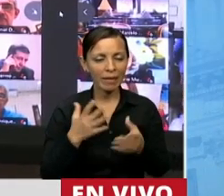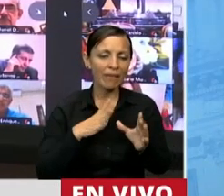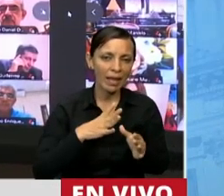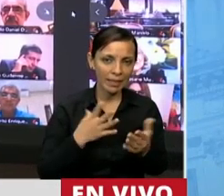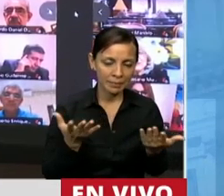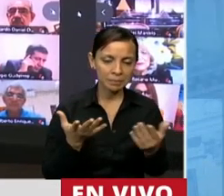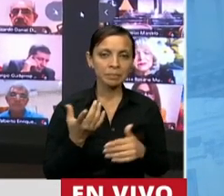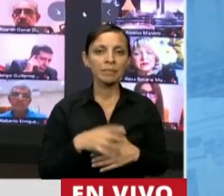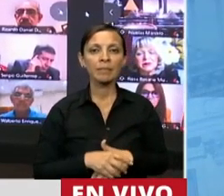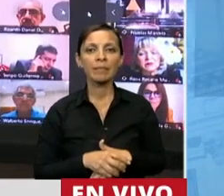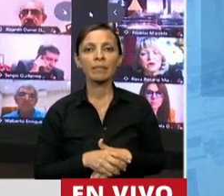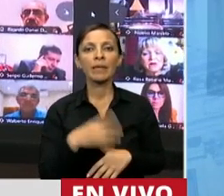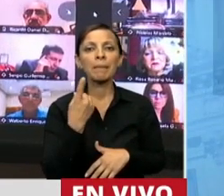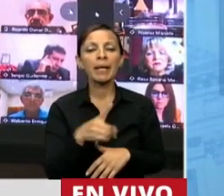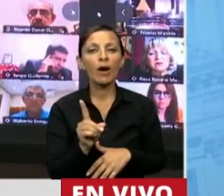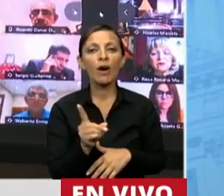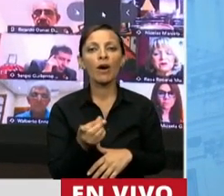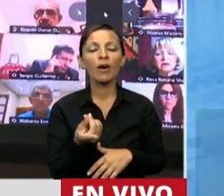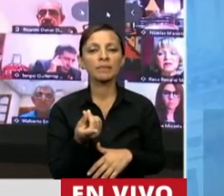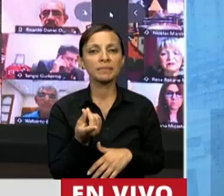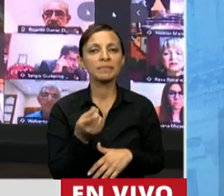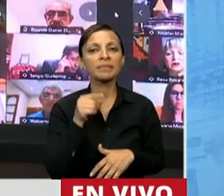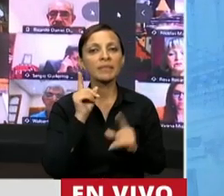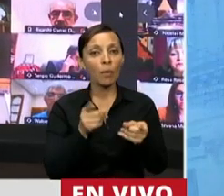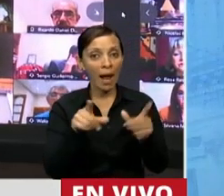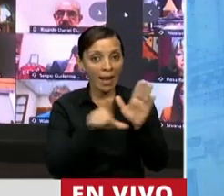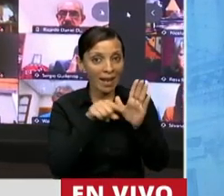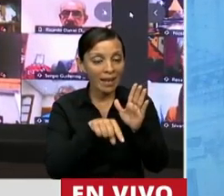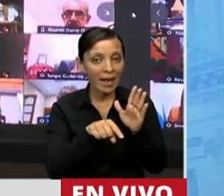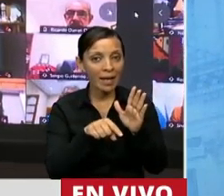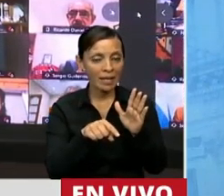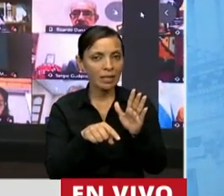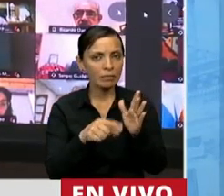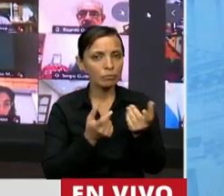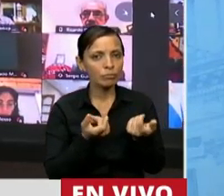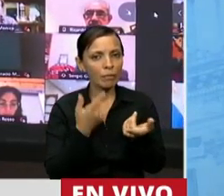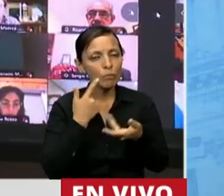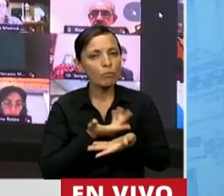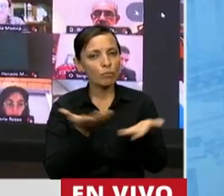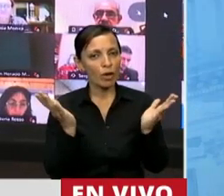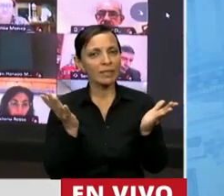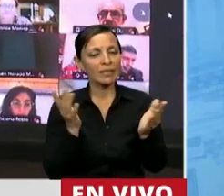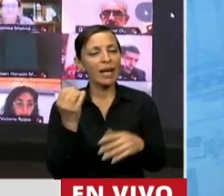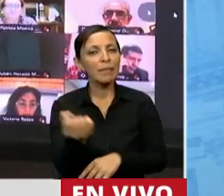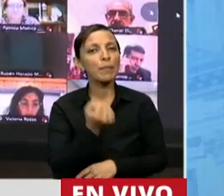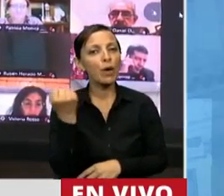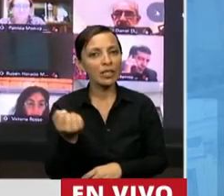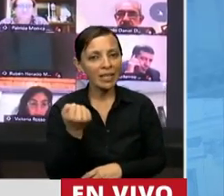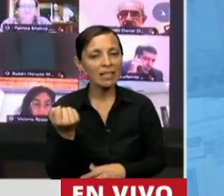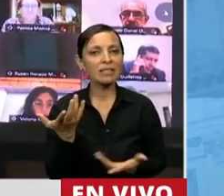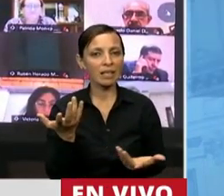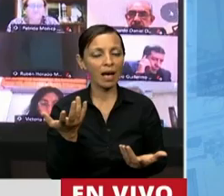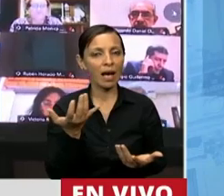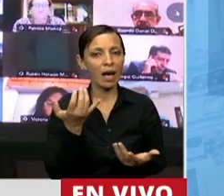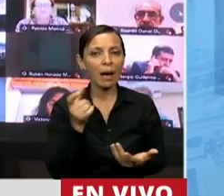esto no deja de reflejar esta ley, esta normativa, no deja de reflejar la importancia que se le da